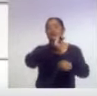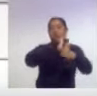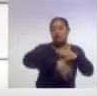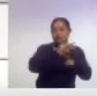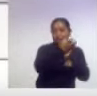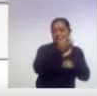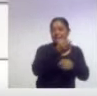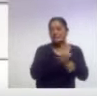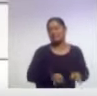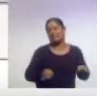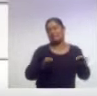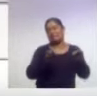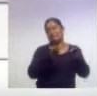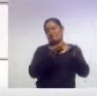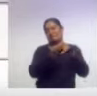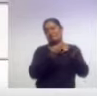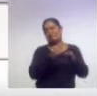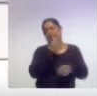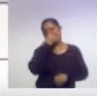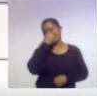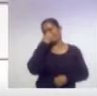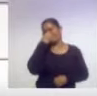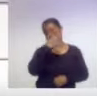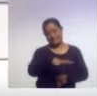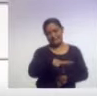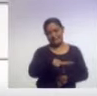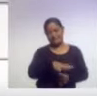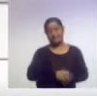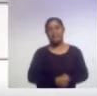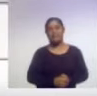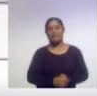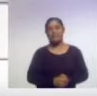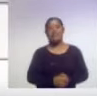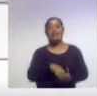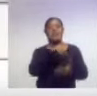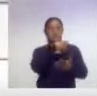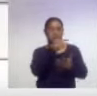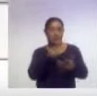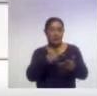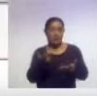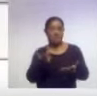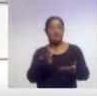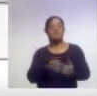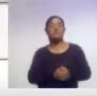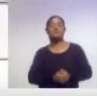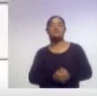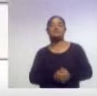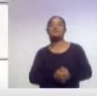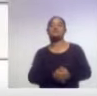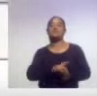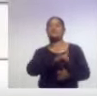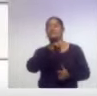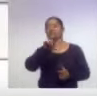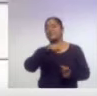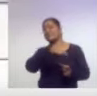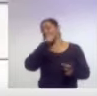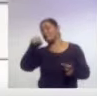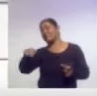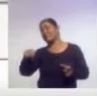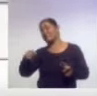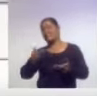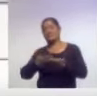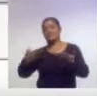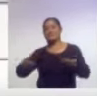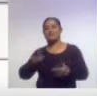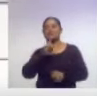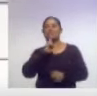importante y muy gustado programa, mi Pepe, pues la tercera emisión de La Noticias, ¿no?